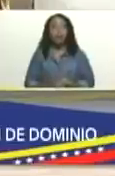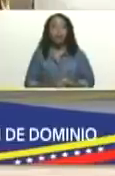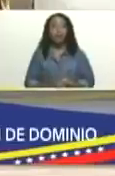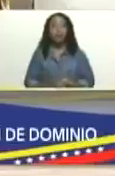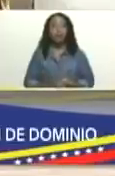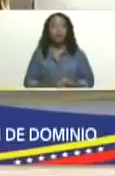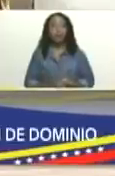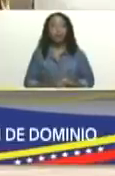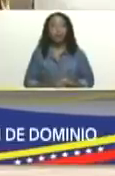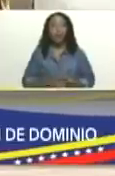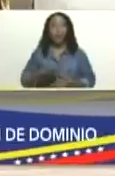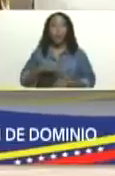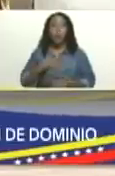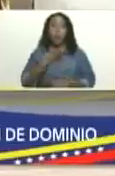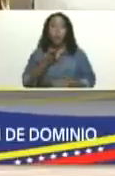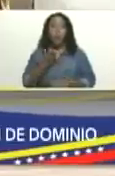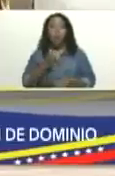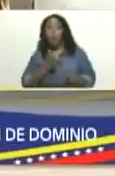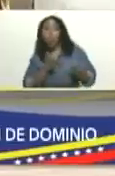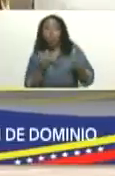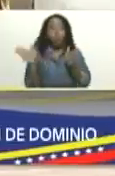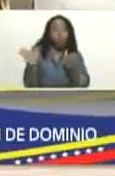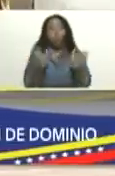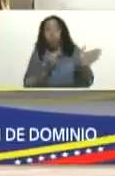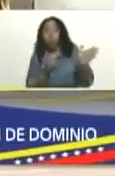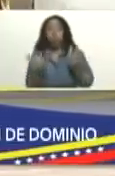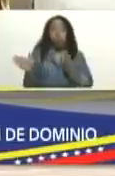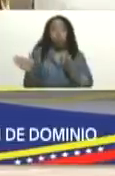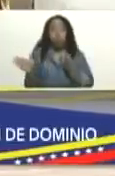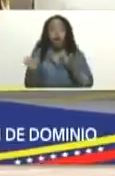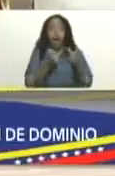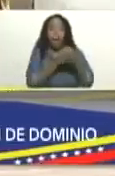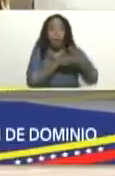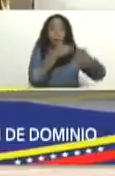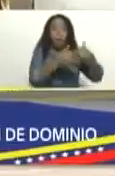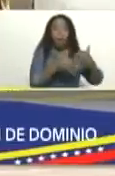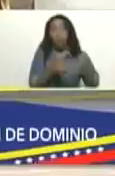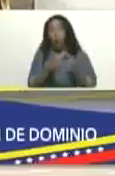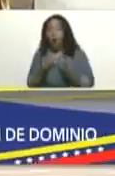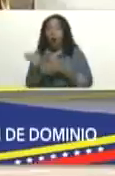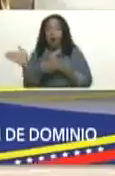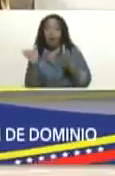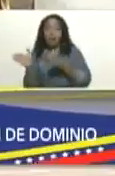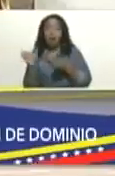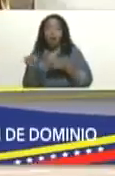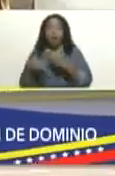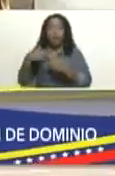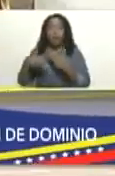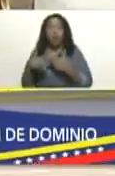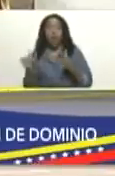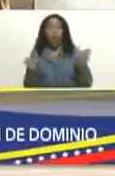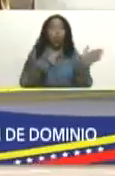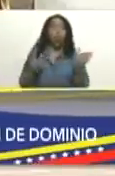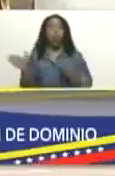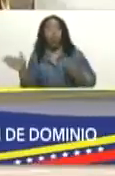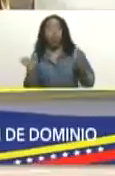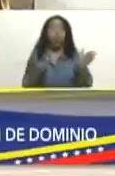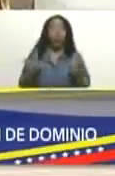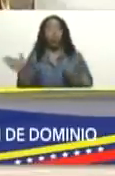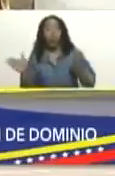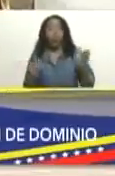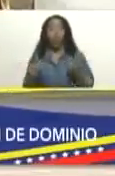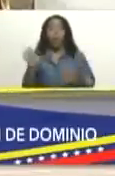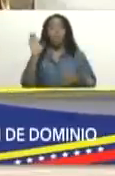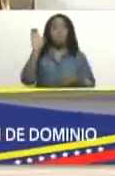que puede jugar para los dos equipos pues para el equipo de los bandidos y el equipo de los revolucionarios de los honestos de los